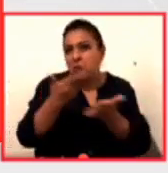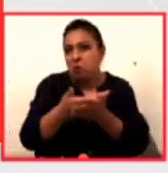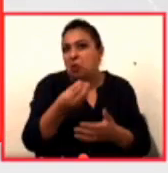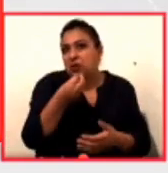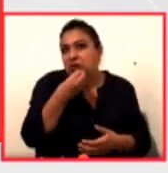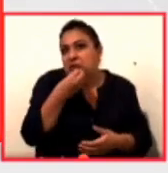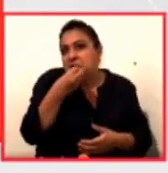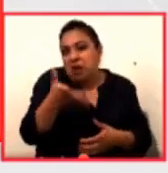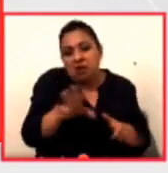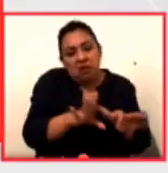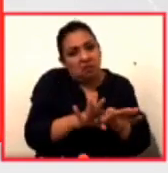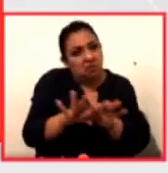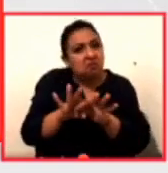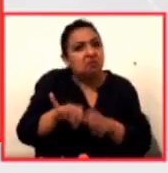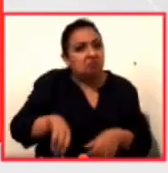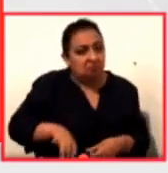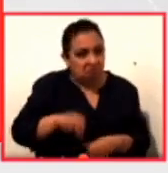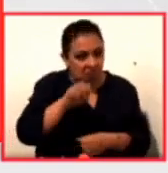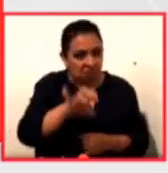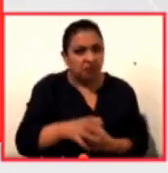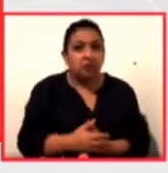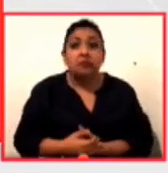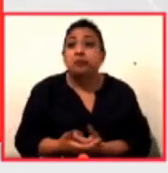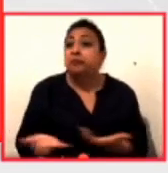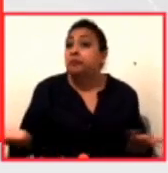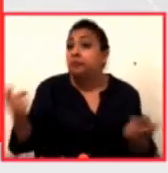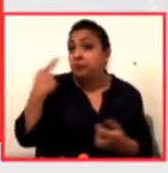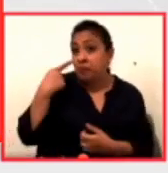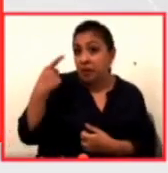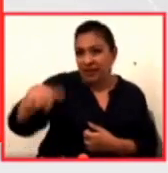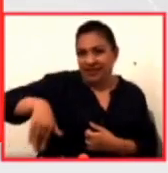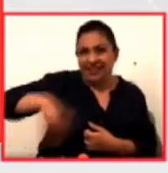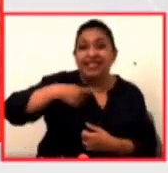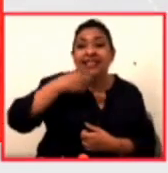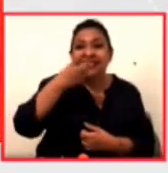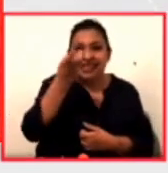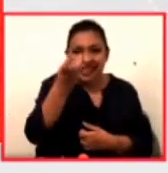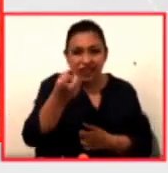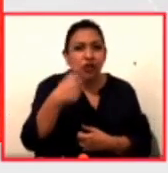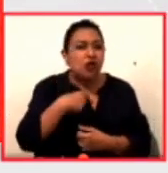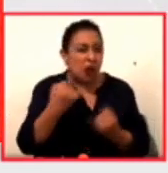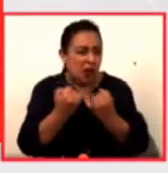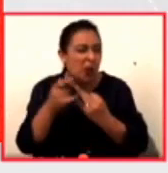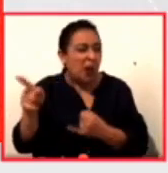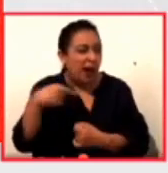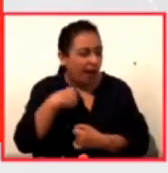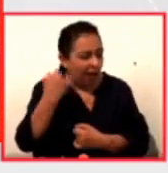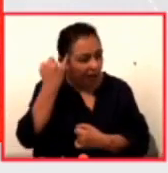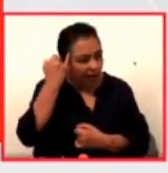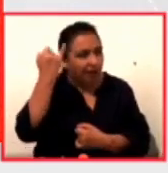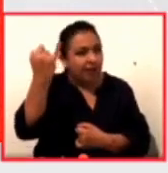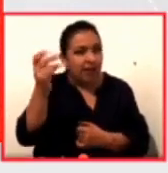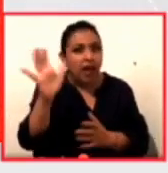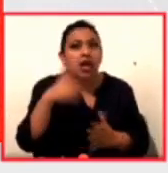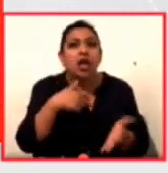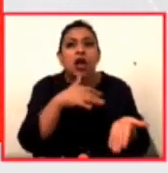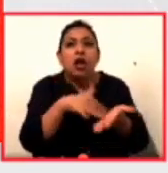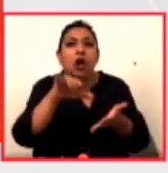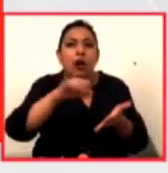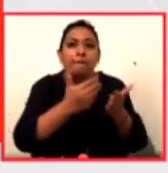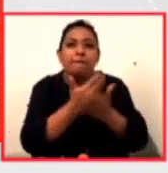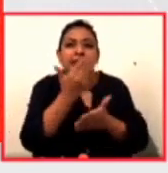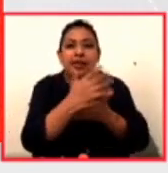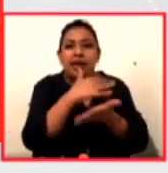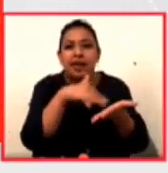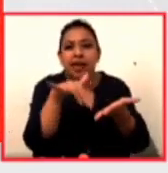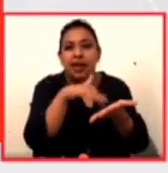una sinergia interesante. Pues mira, Laura, esto que comentabas es justo por donde yo iba, estaba leyendo hoy por la mañana que